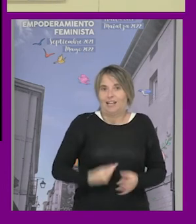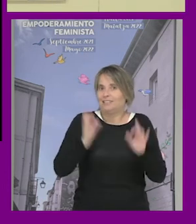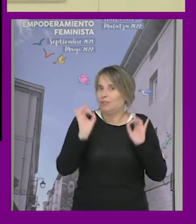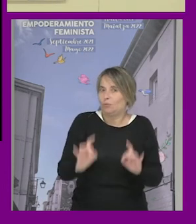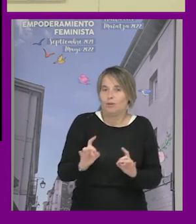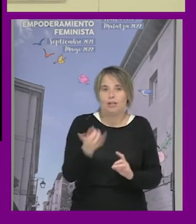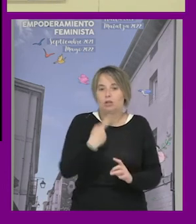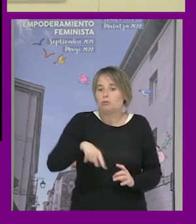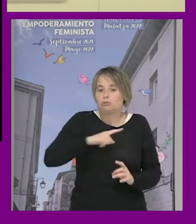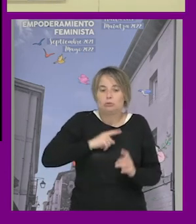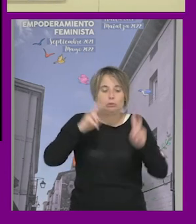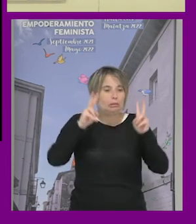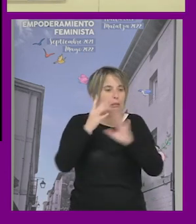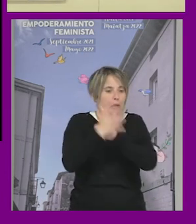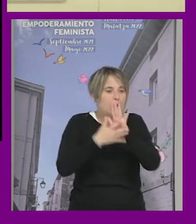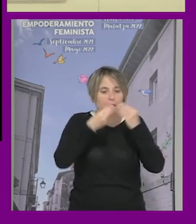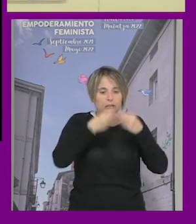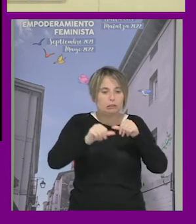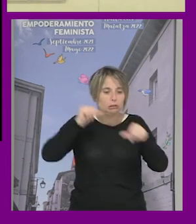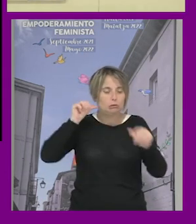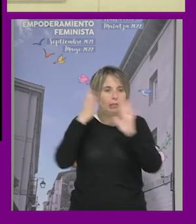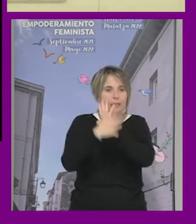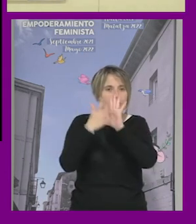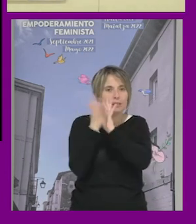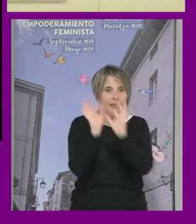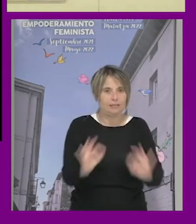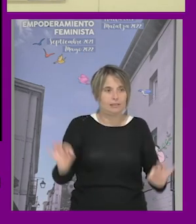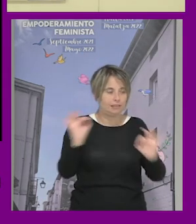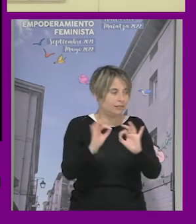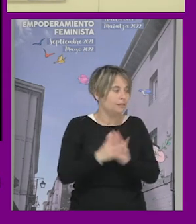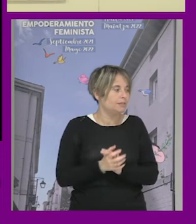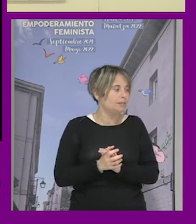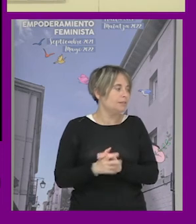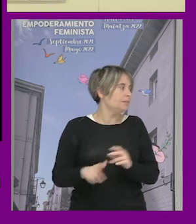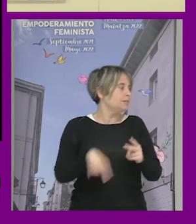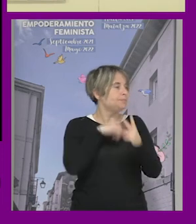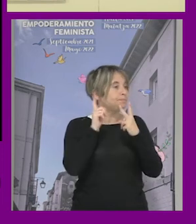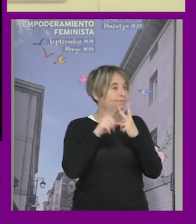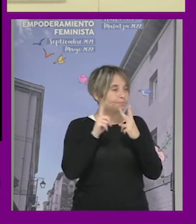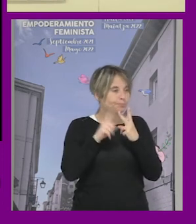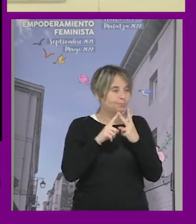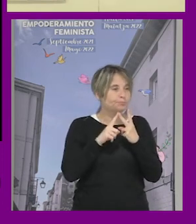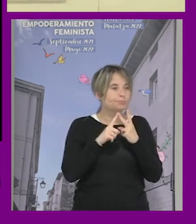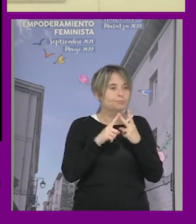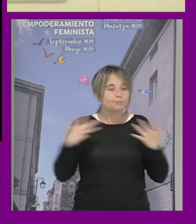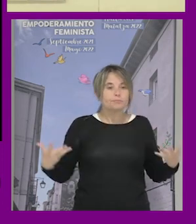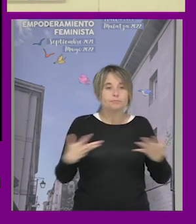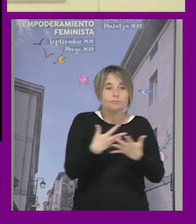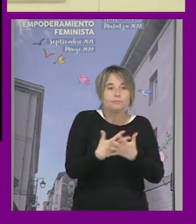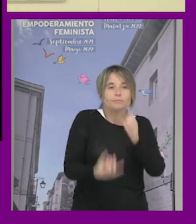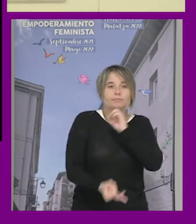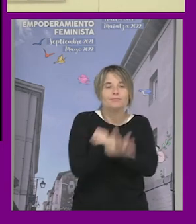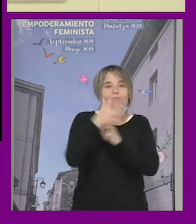ningún tema ninguna trayectoria nada que explicar en segundo lugar que los cruces generan situaciones específicas